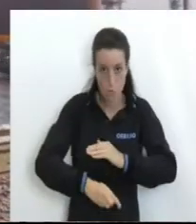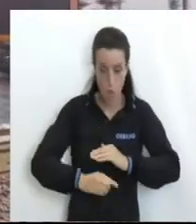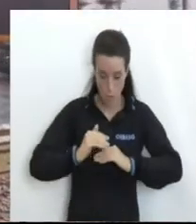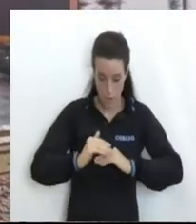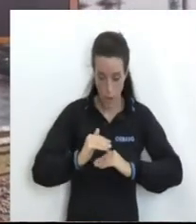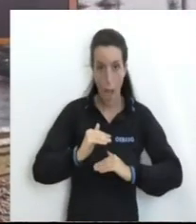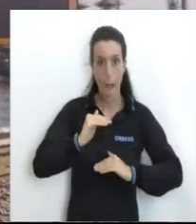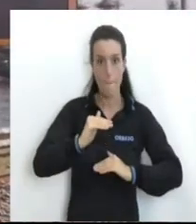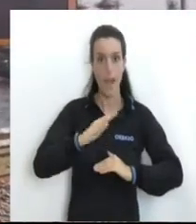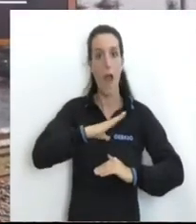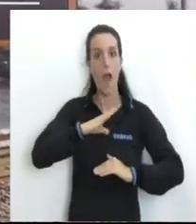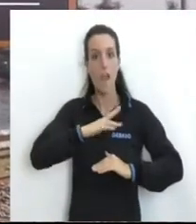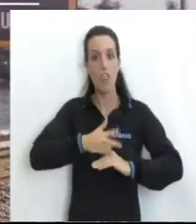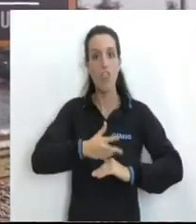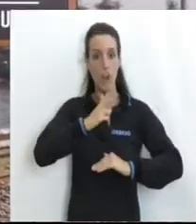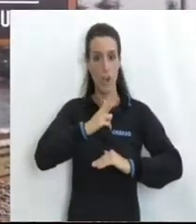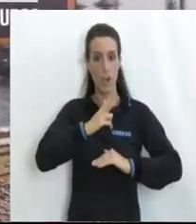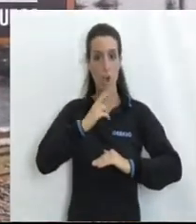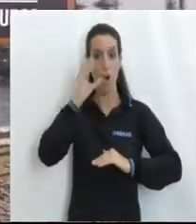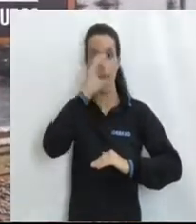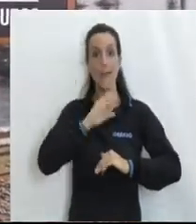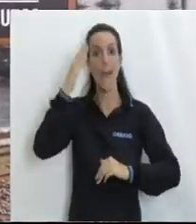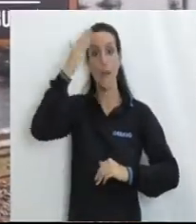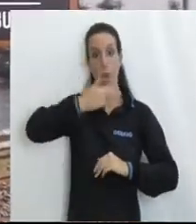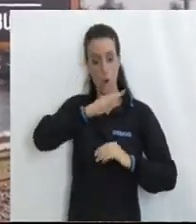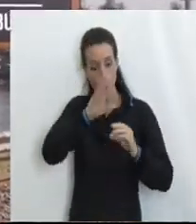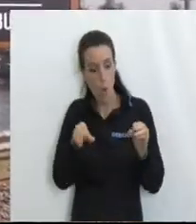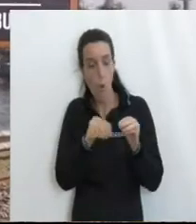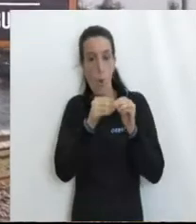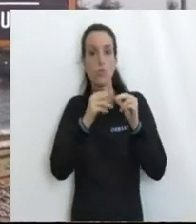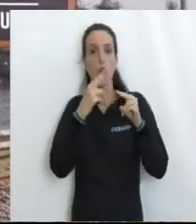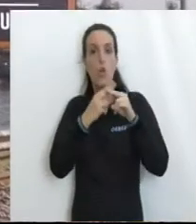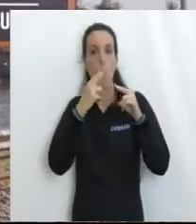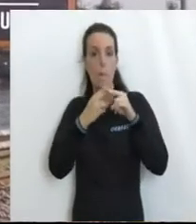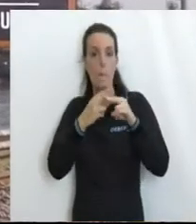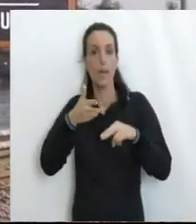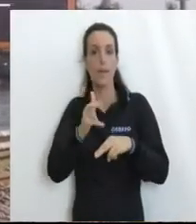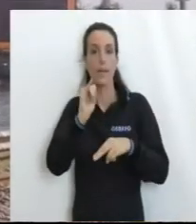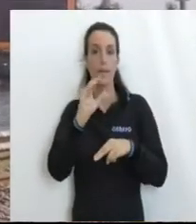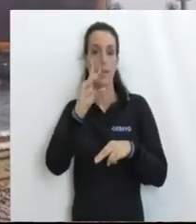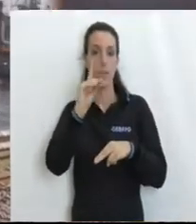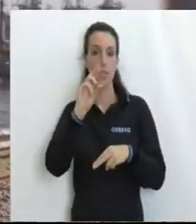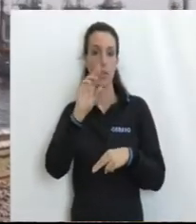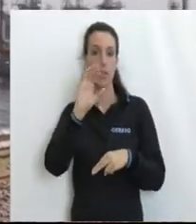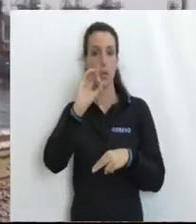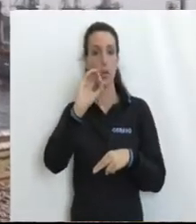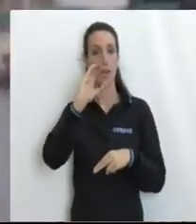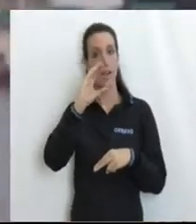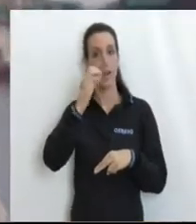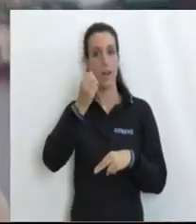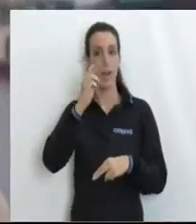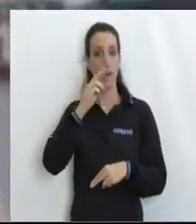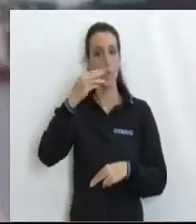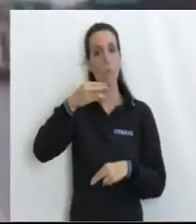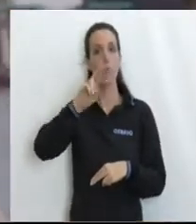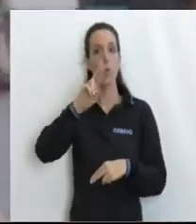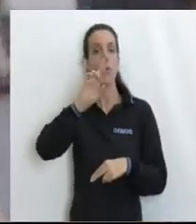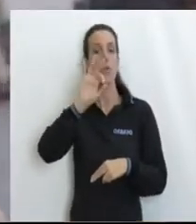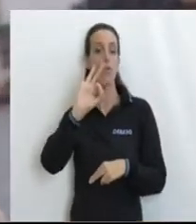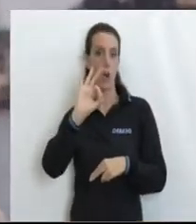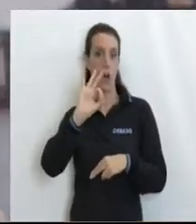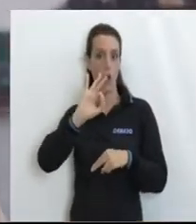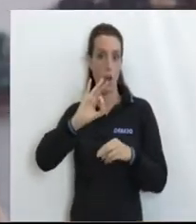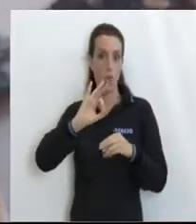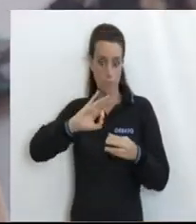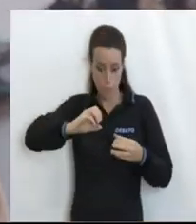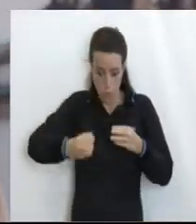ahí hidrocarburos, su nombre Que están asociados en su génesis, en su formación Está